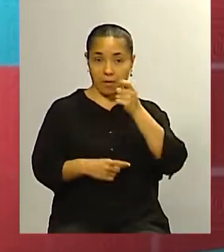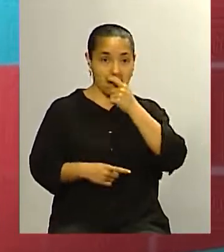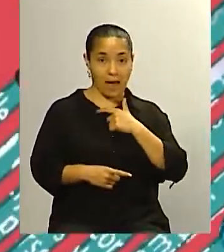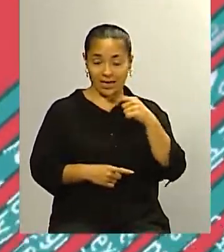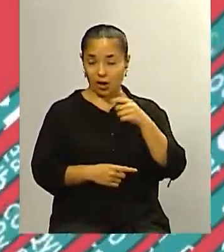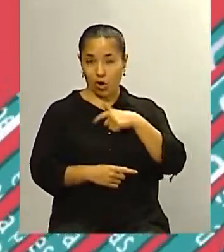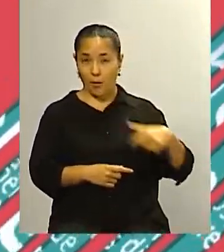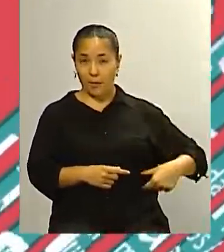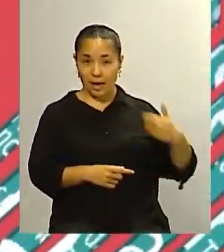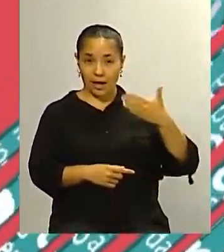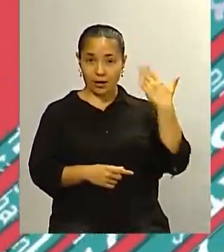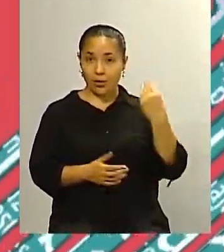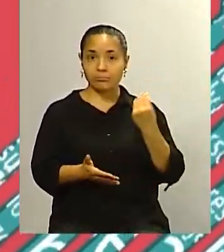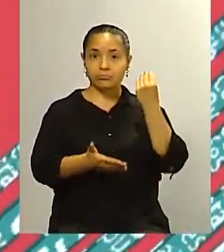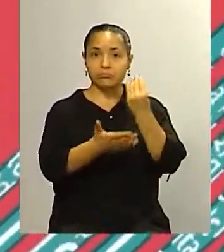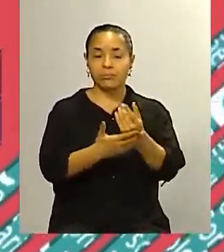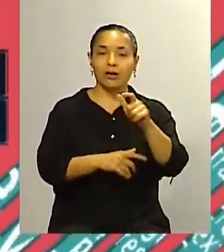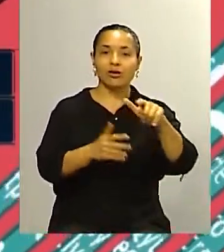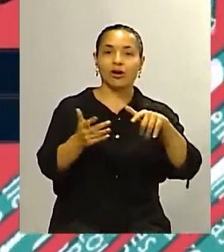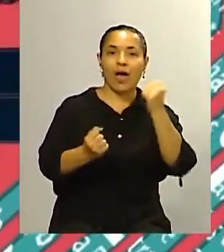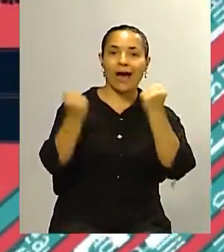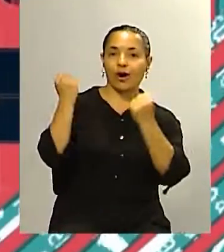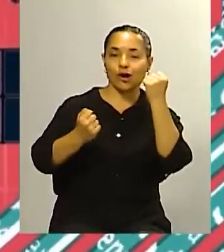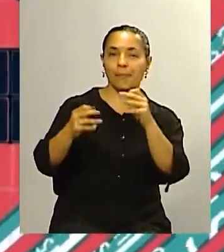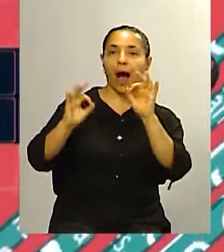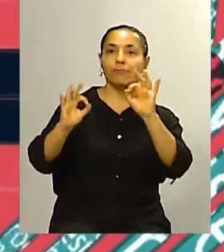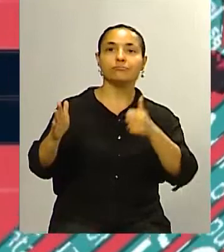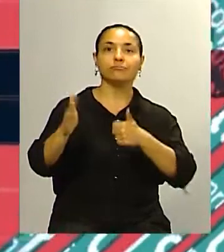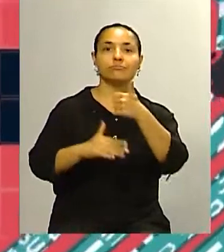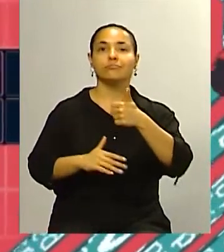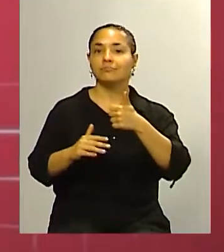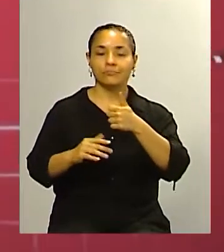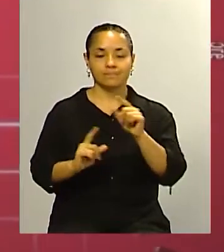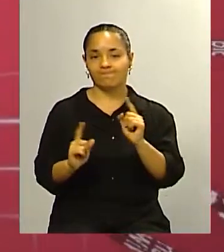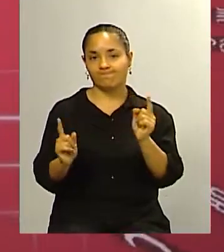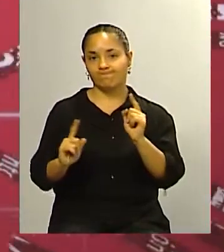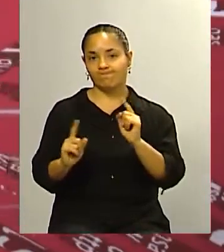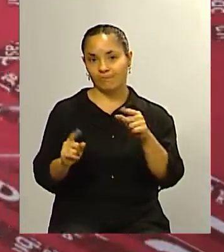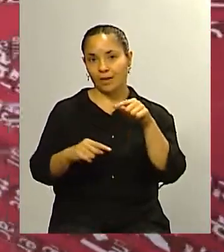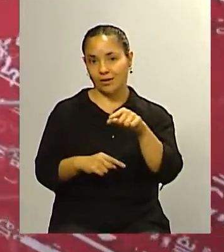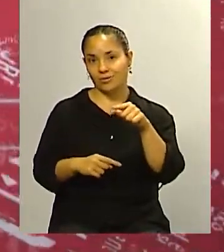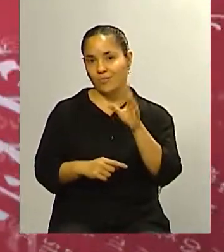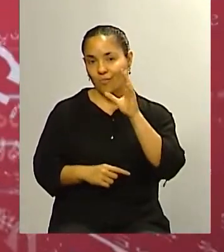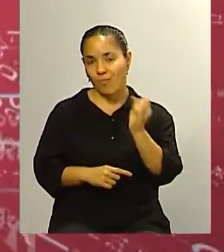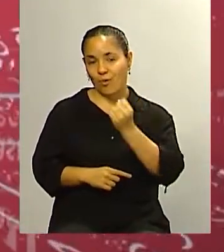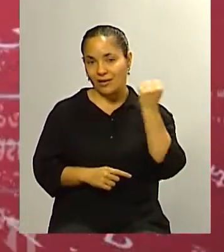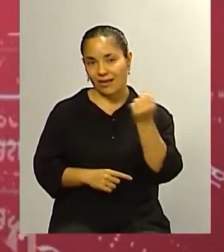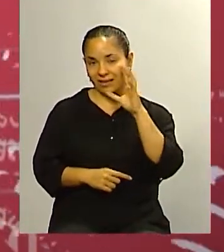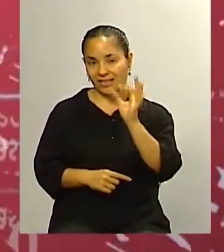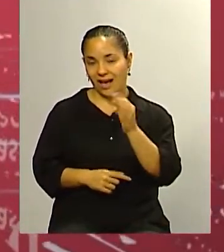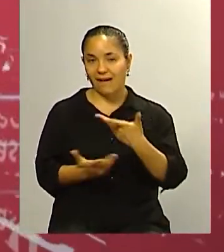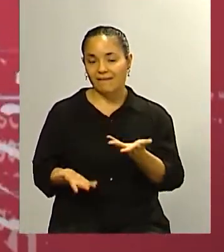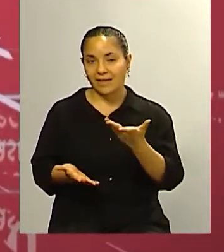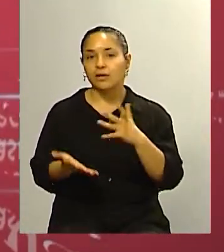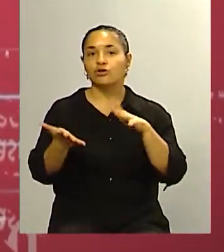no han estado a la altura de las expectativas económicas ¿no? entonces ese es todo un dato para evaluar digamos la popularidad